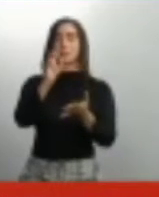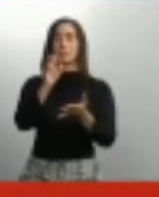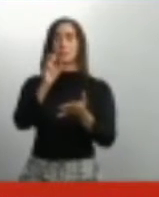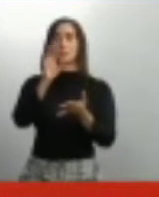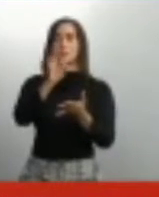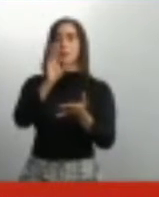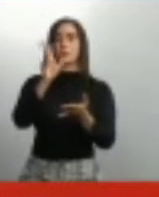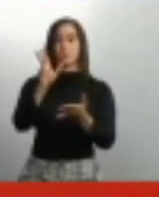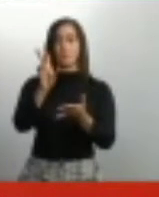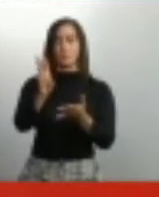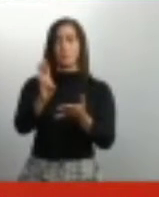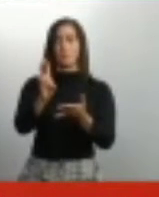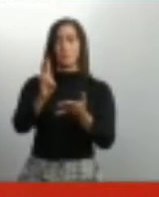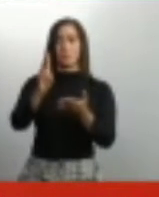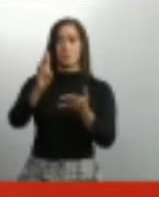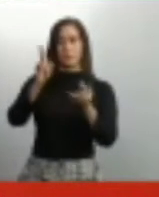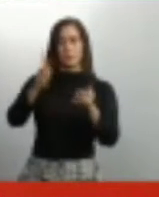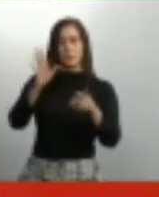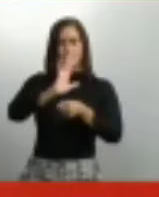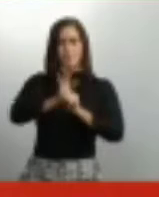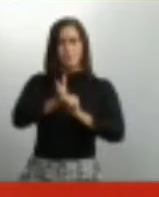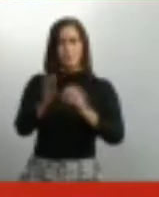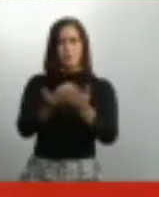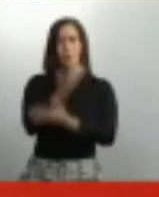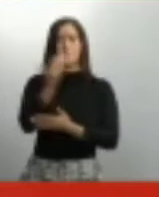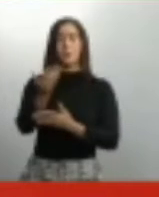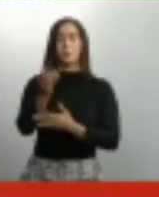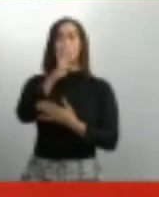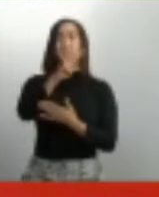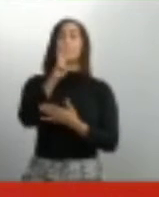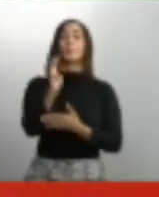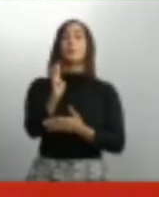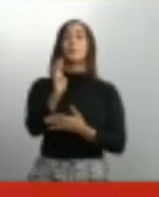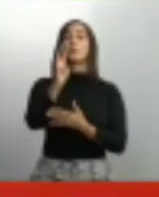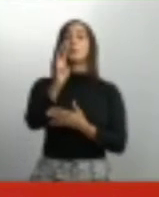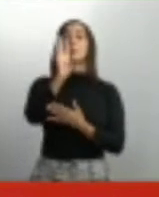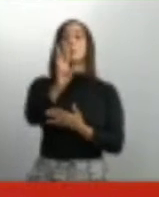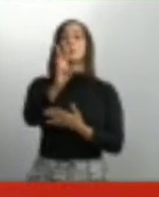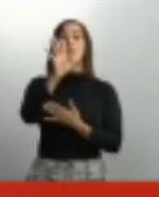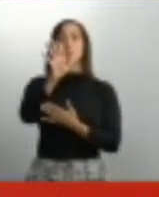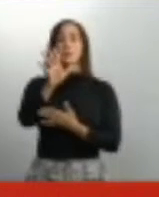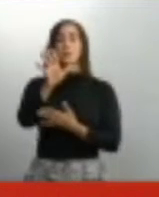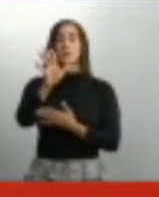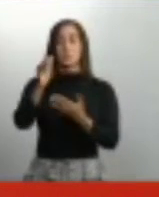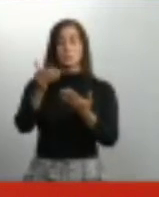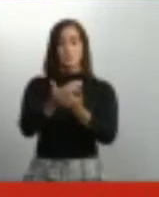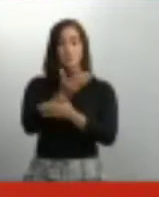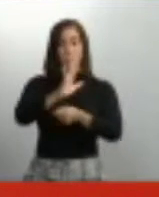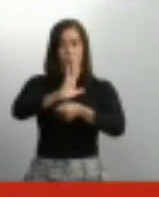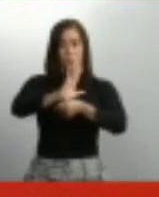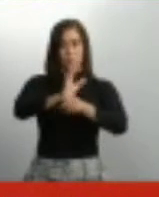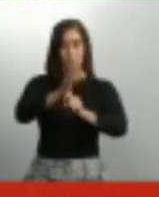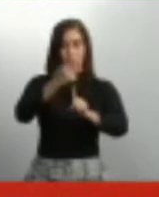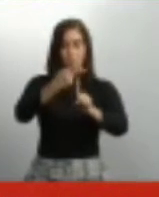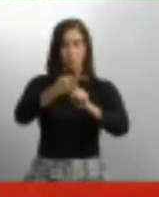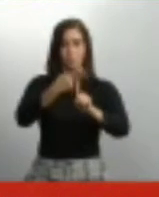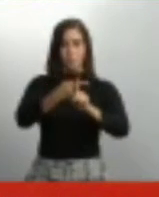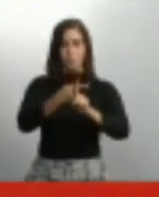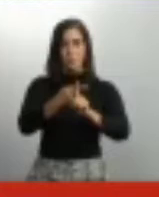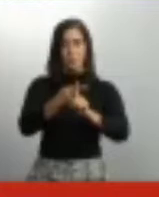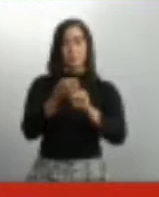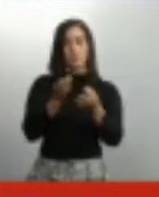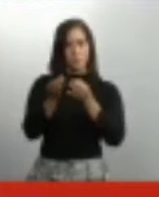El número de casos nuevos, 465 casos, según hemos explicado